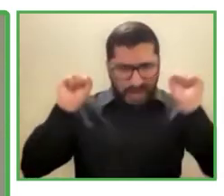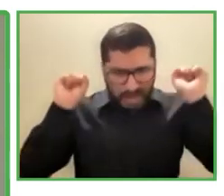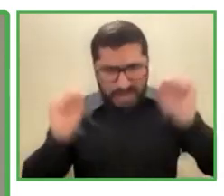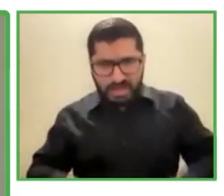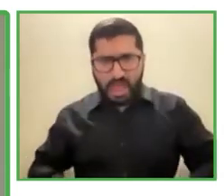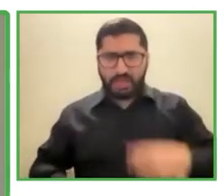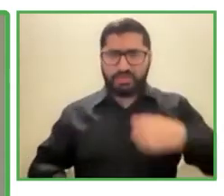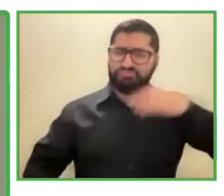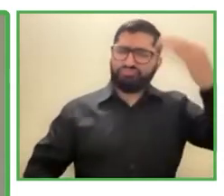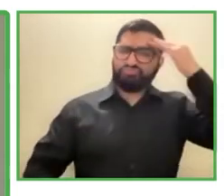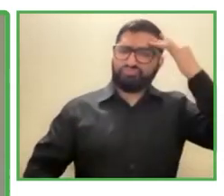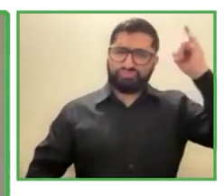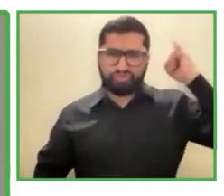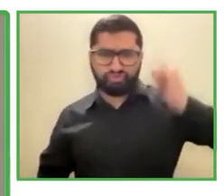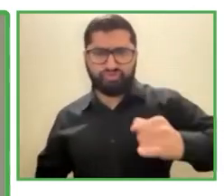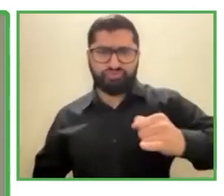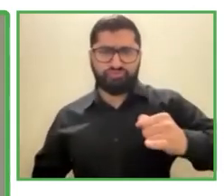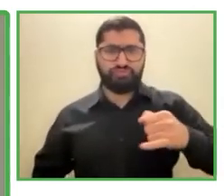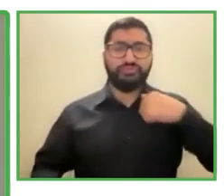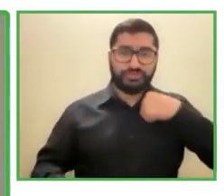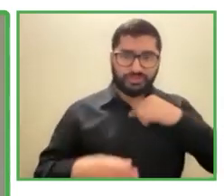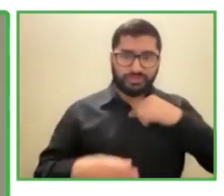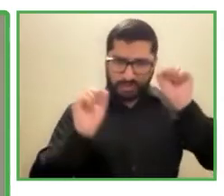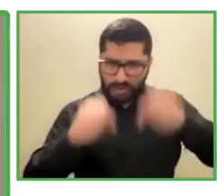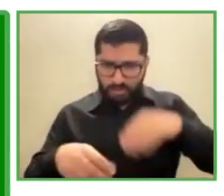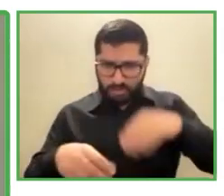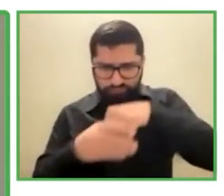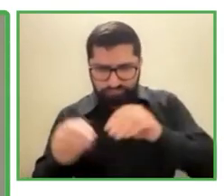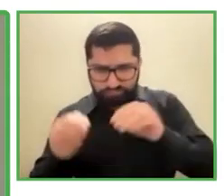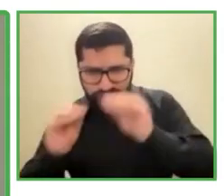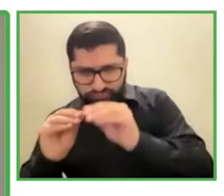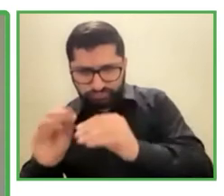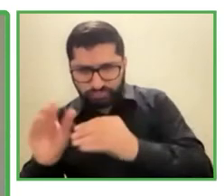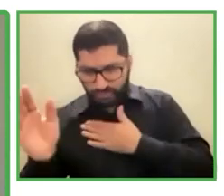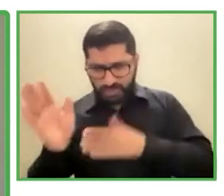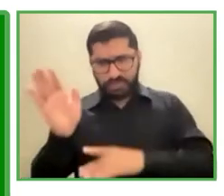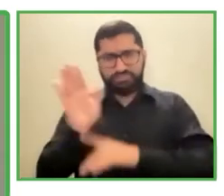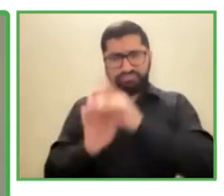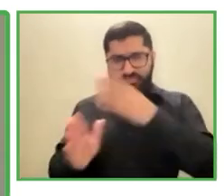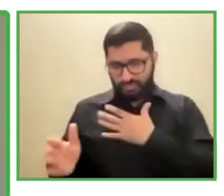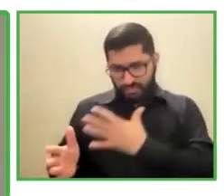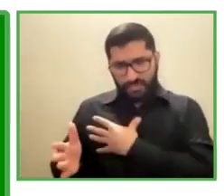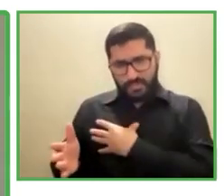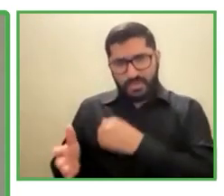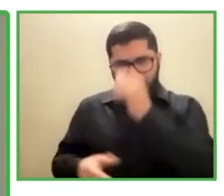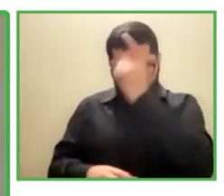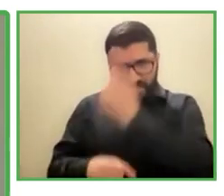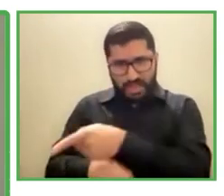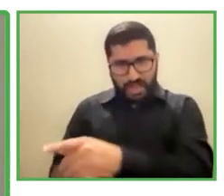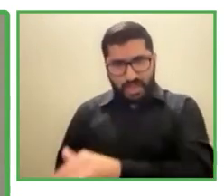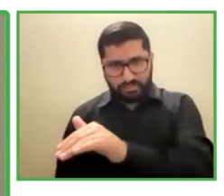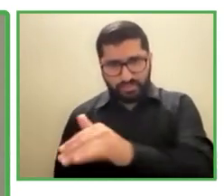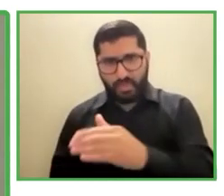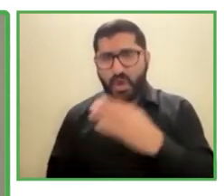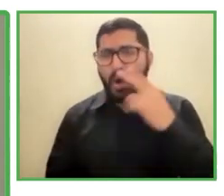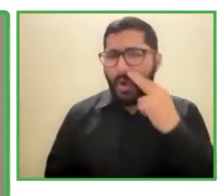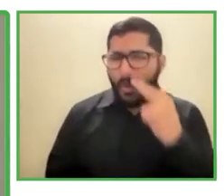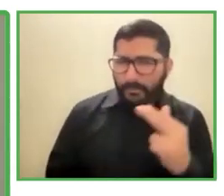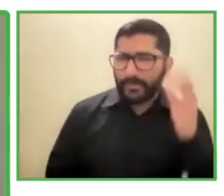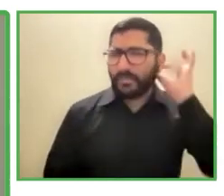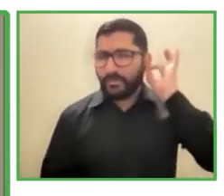a desarrollarse como un hombre es de bien. Son una de las grandes metas que tengo en mi vida y recuerden siempre, sí se puede.